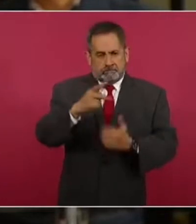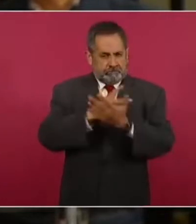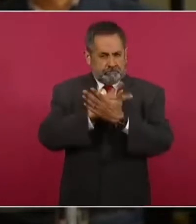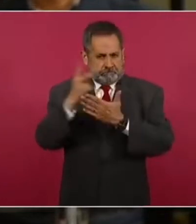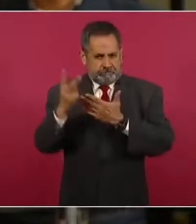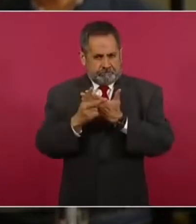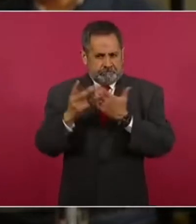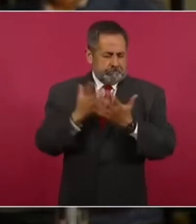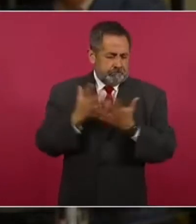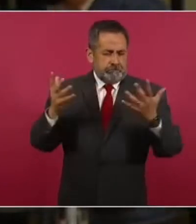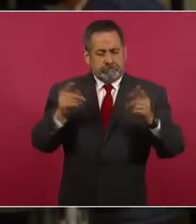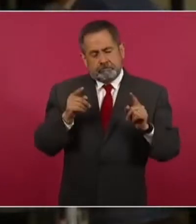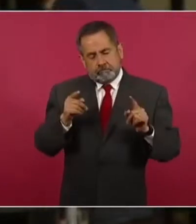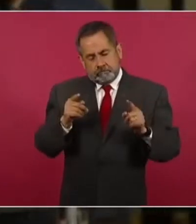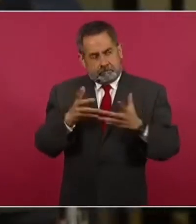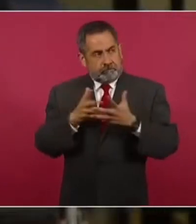Gracias, señor